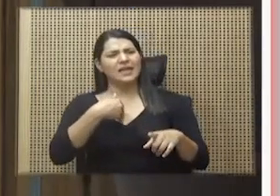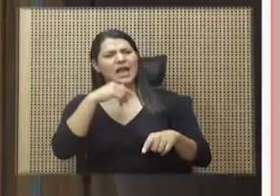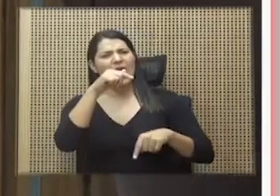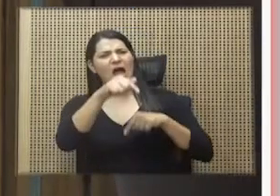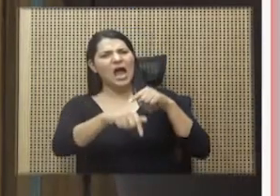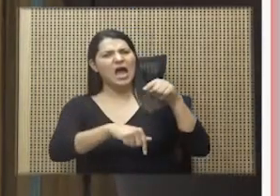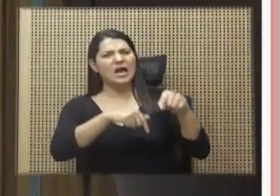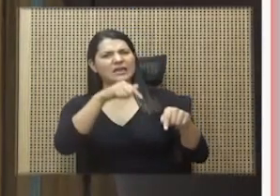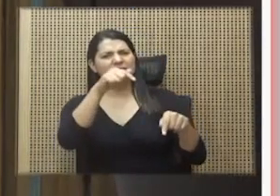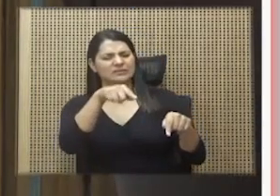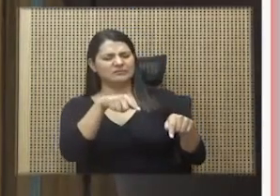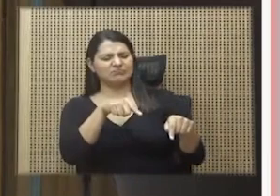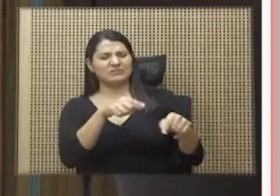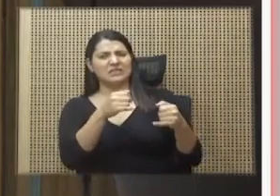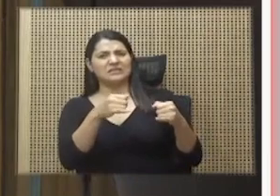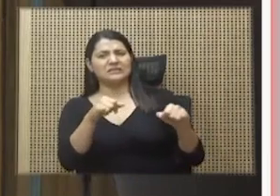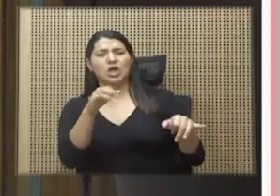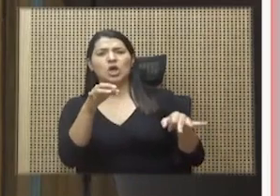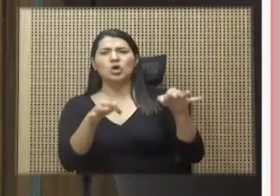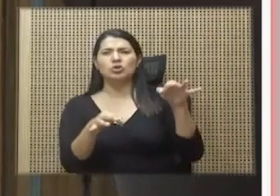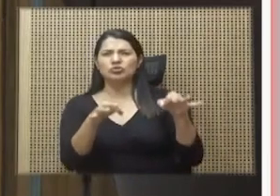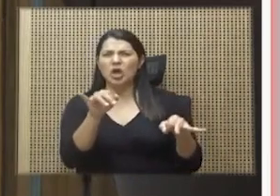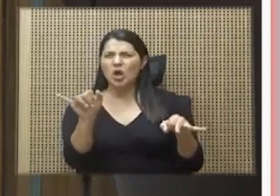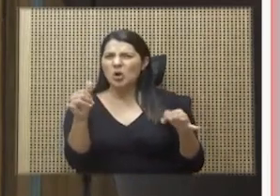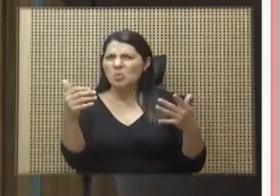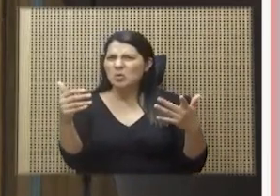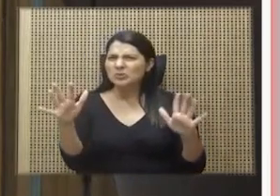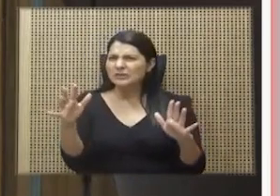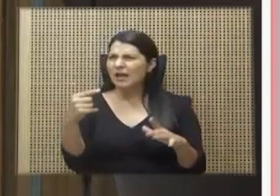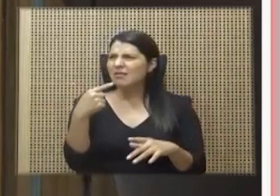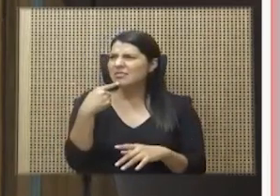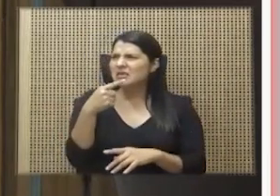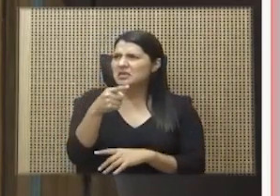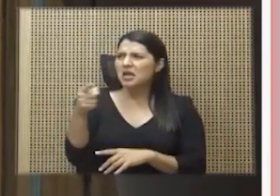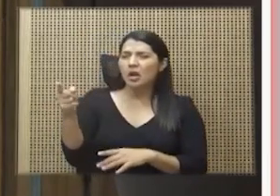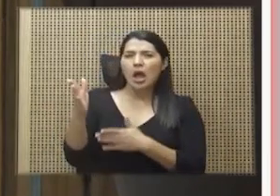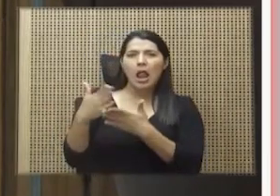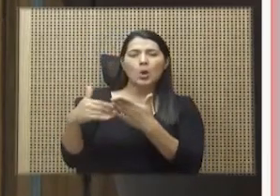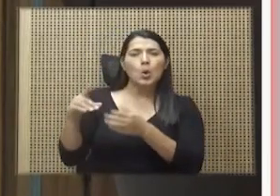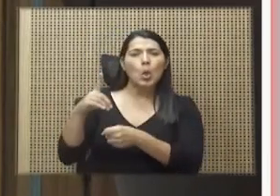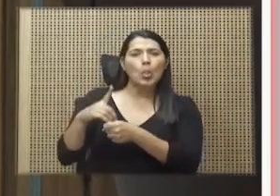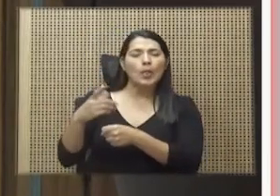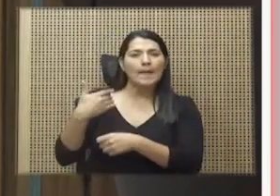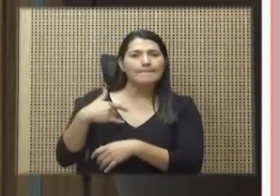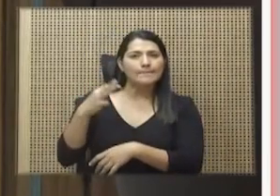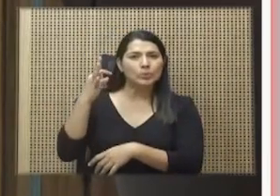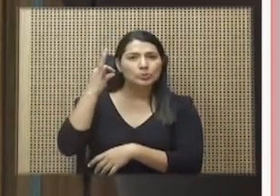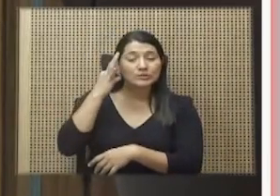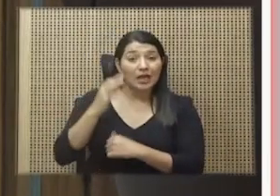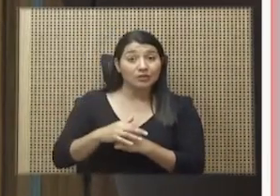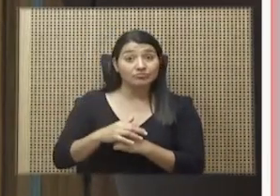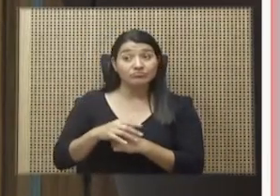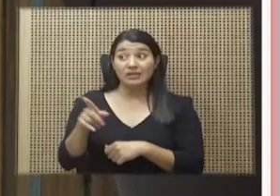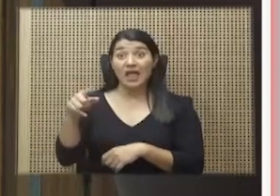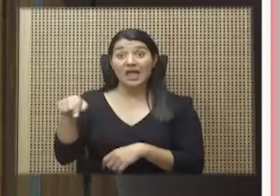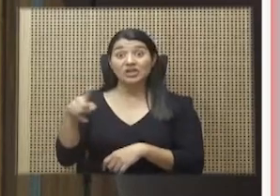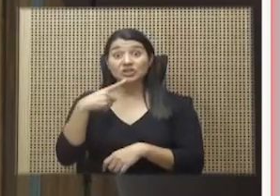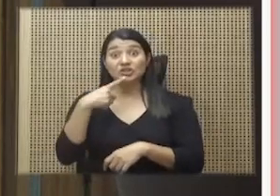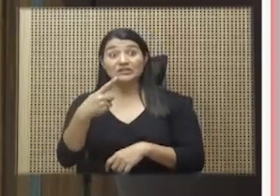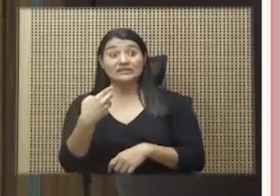infundados como los que acabamos de escuchar de algunos diputados de oposición, tildándonos de que somos un